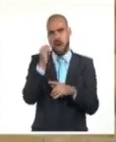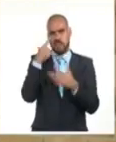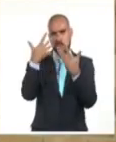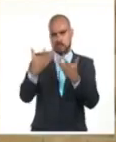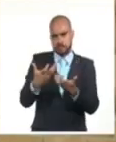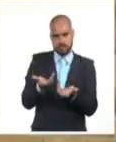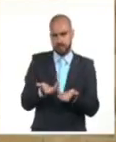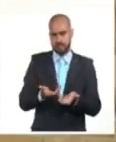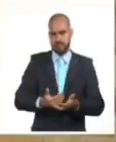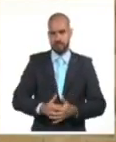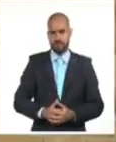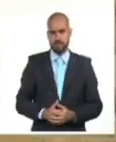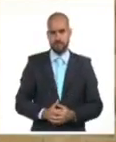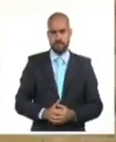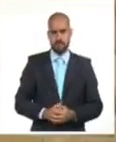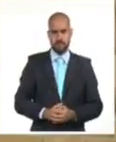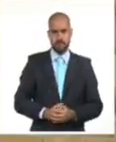Melvin Yuel, Sistema Informativo de la Televisión Cubana.